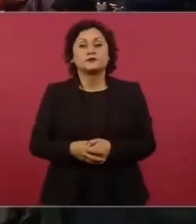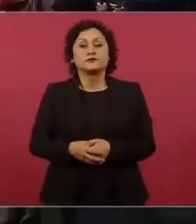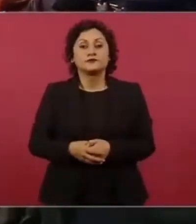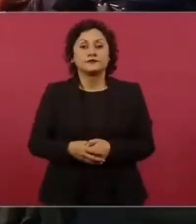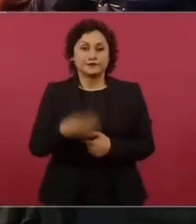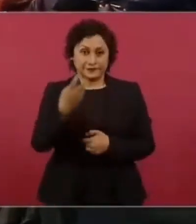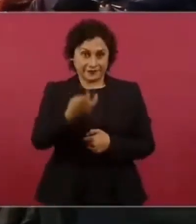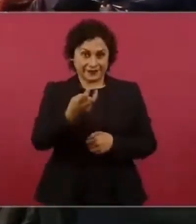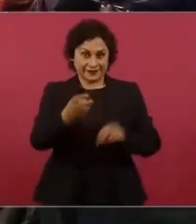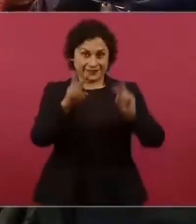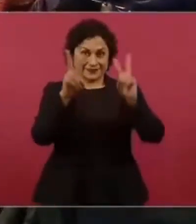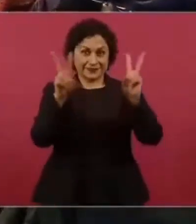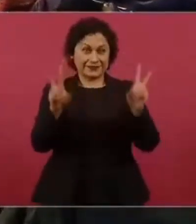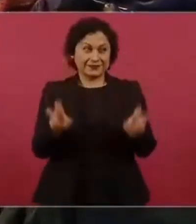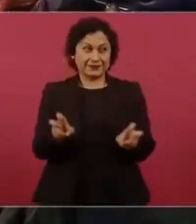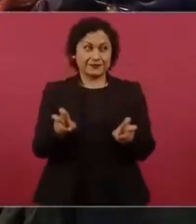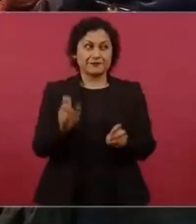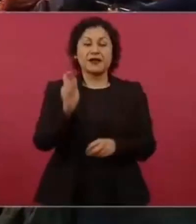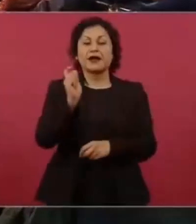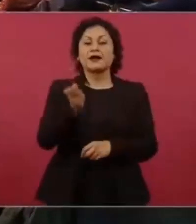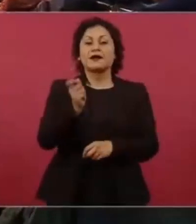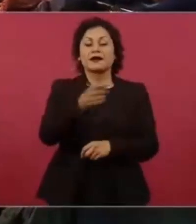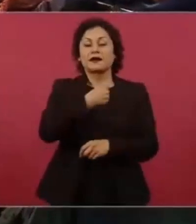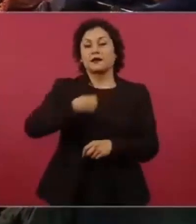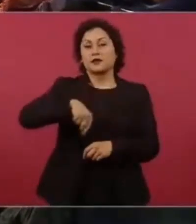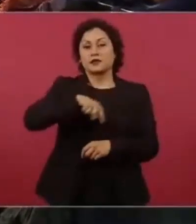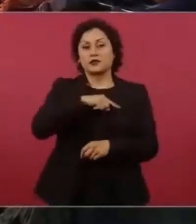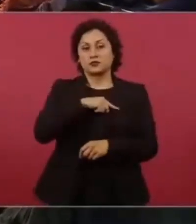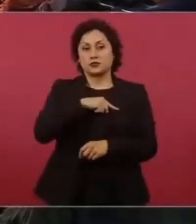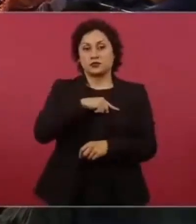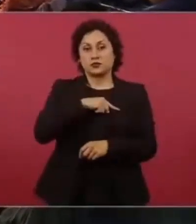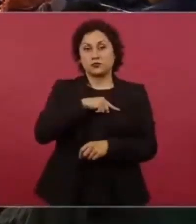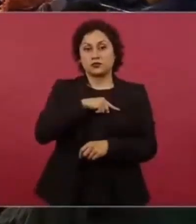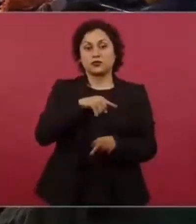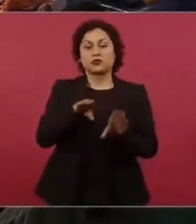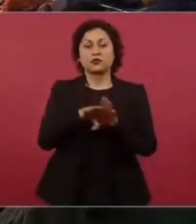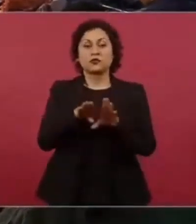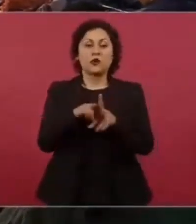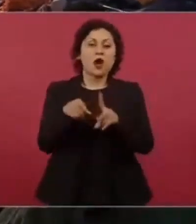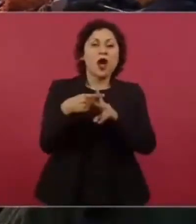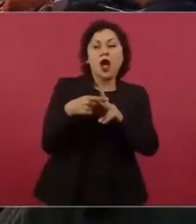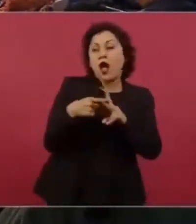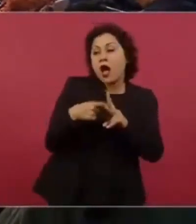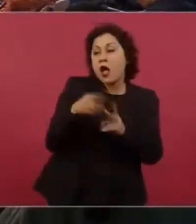estatismo.